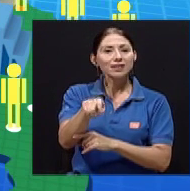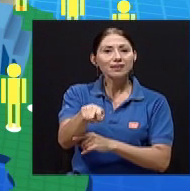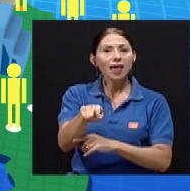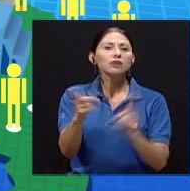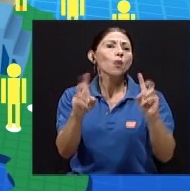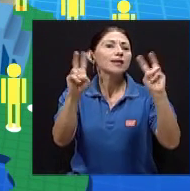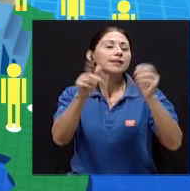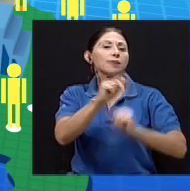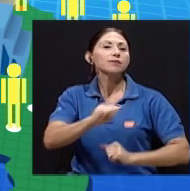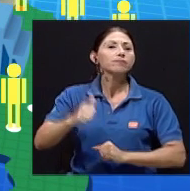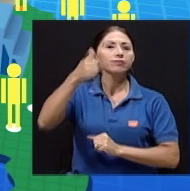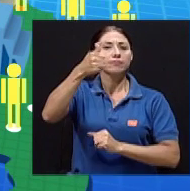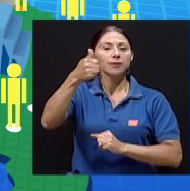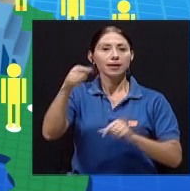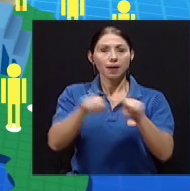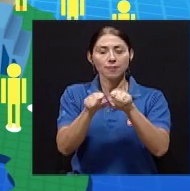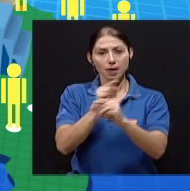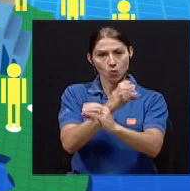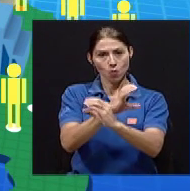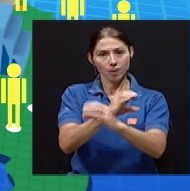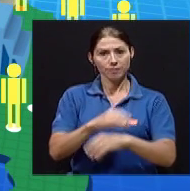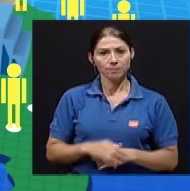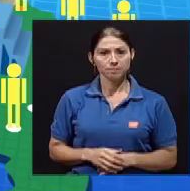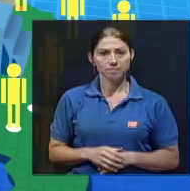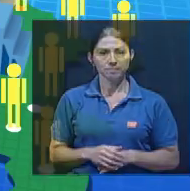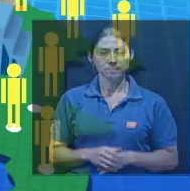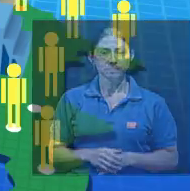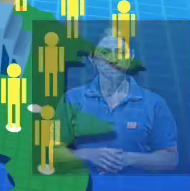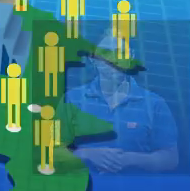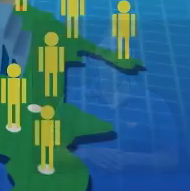prioridades de salud y contribuyen en el autocuidado de la misma.